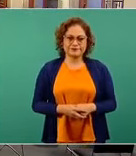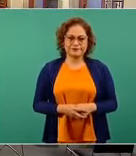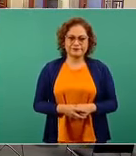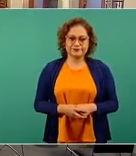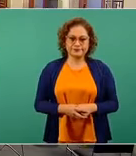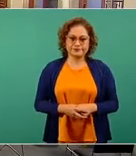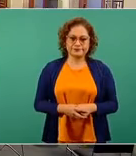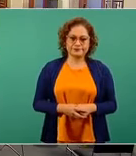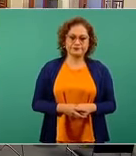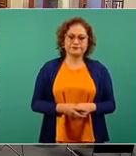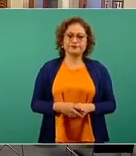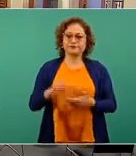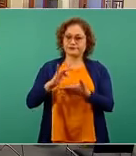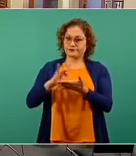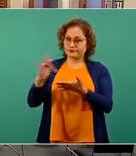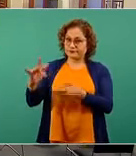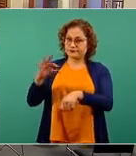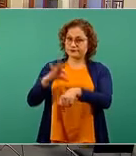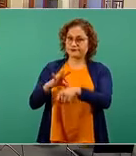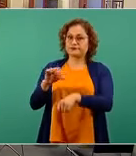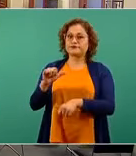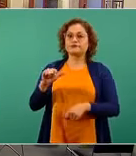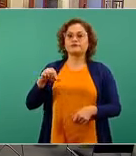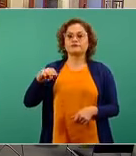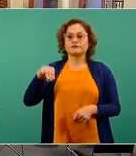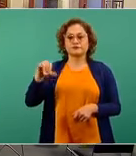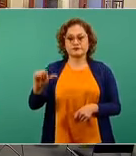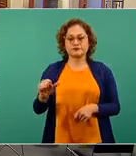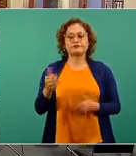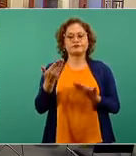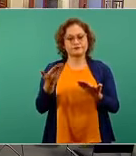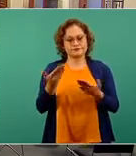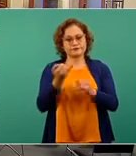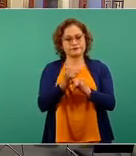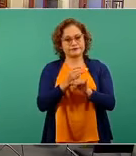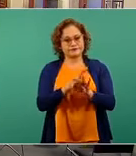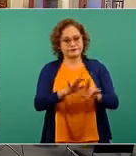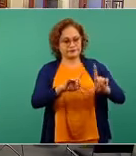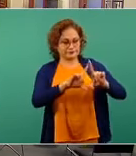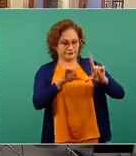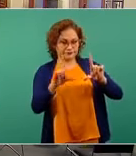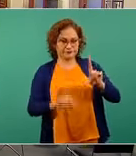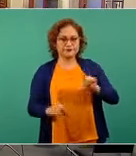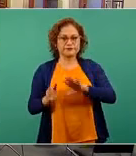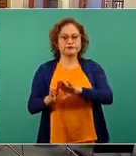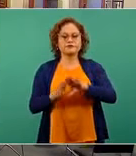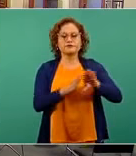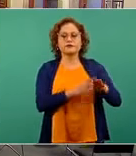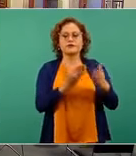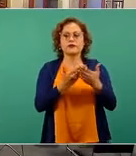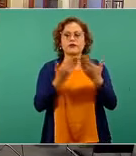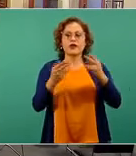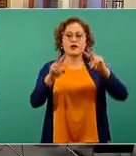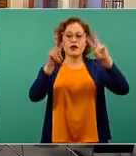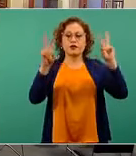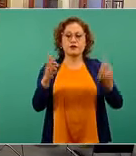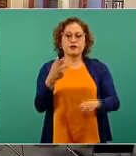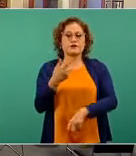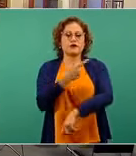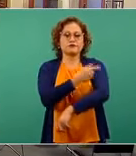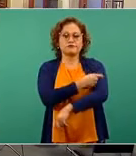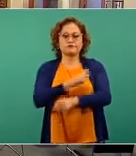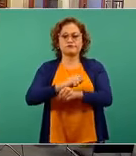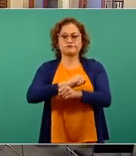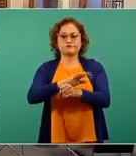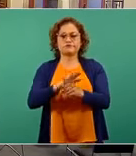Muchas gracias, doctora Lumia. Esta es la situación. Ahora vamos a hablar de la vacunación contra la COVID, la vacunación contra el virus